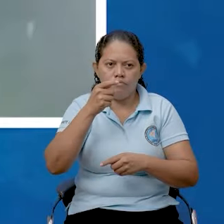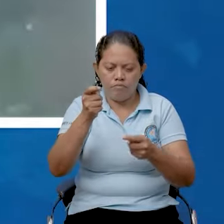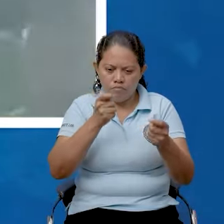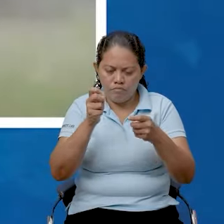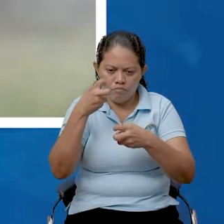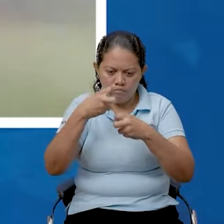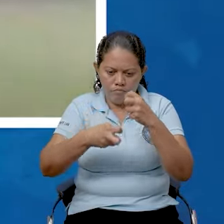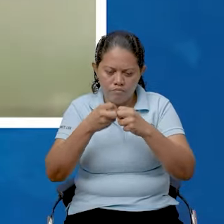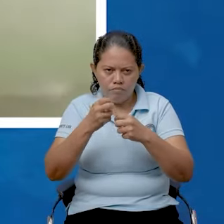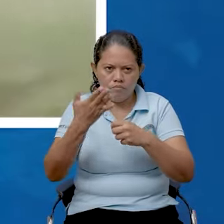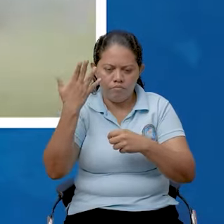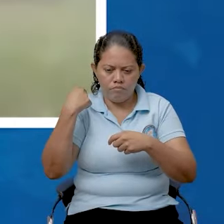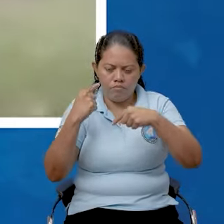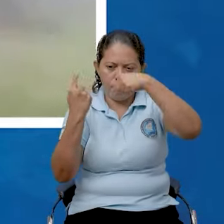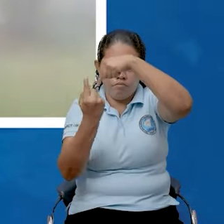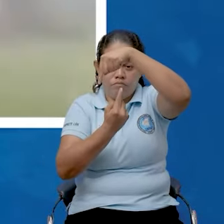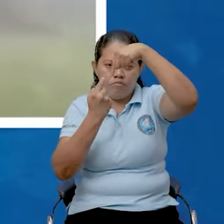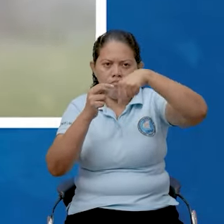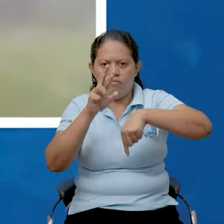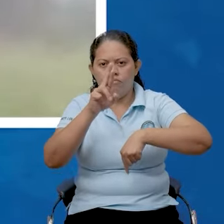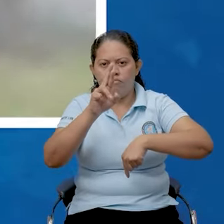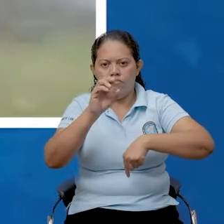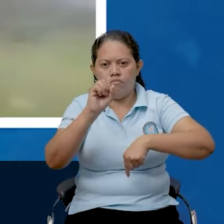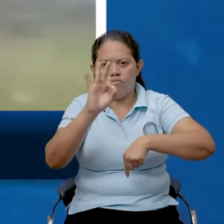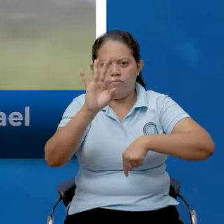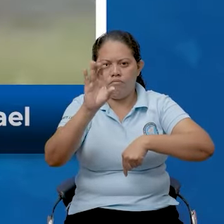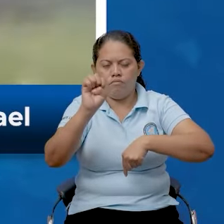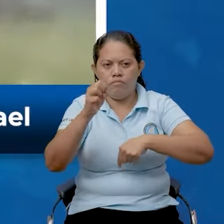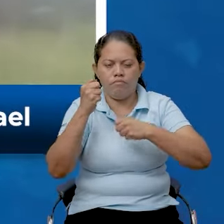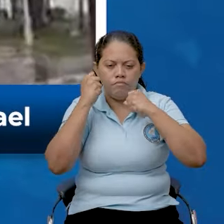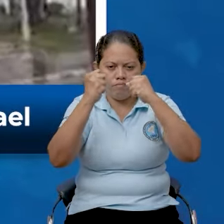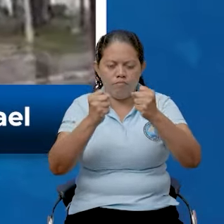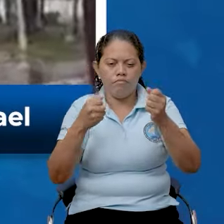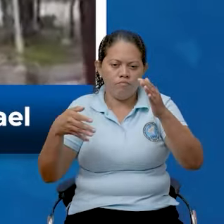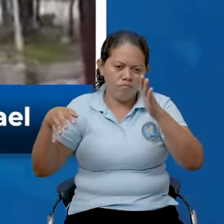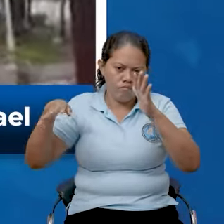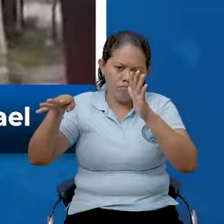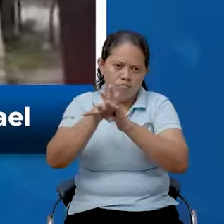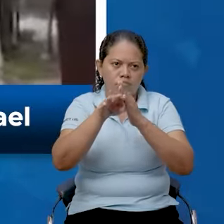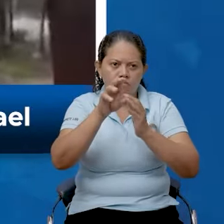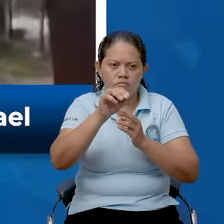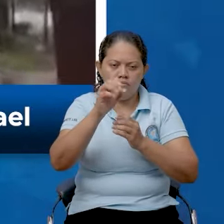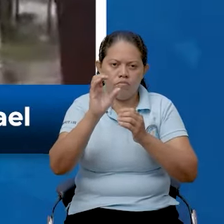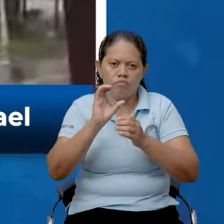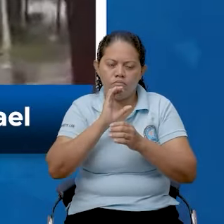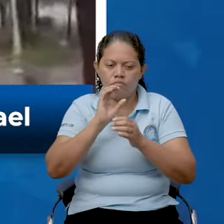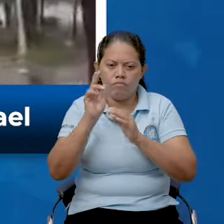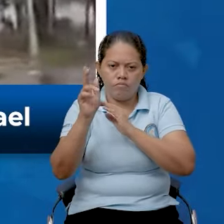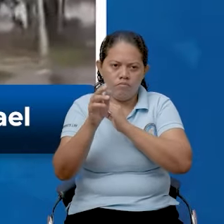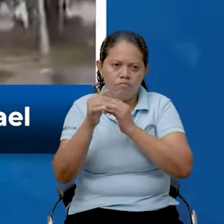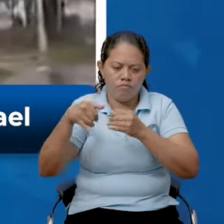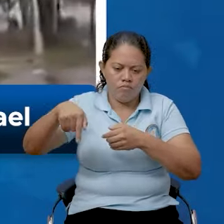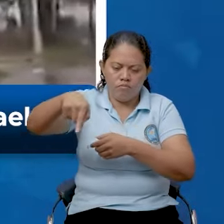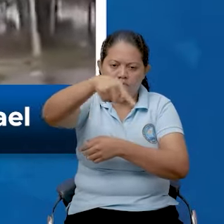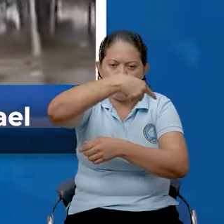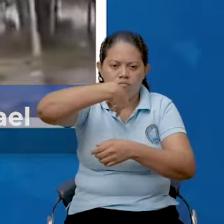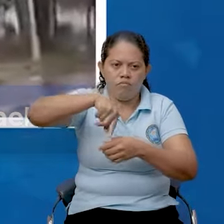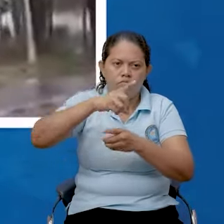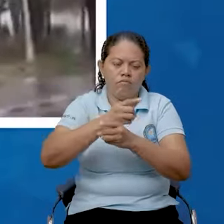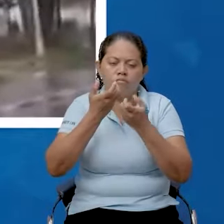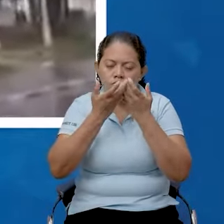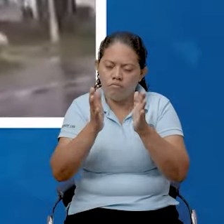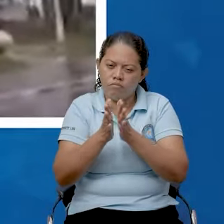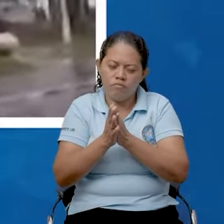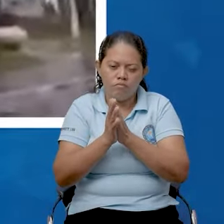evaluó los daños ocasionados por el huracán Rafael, que golpeó intensamente la parte occidental de la isla. El jefe de Estado